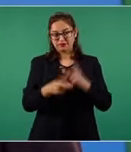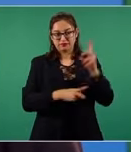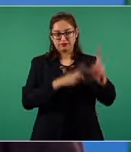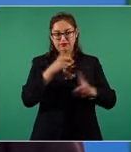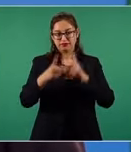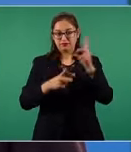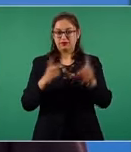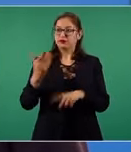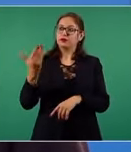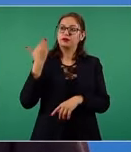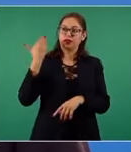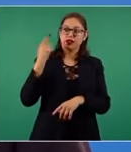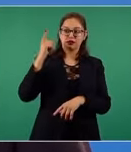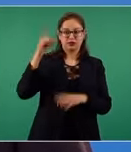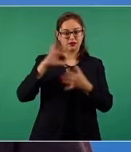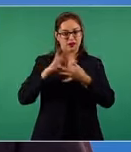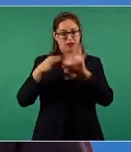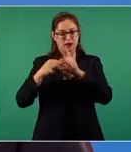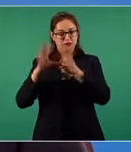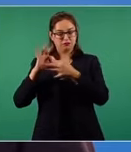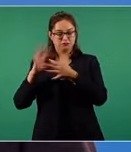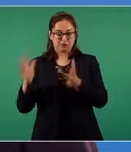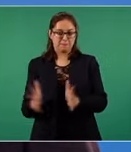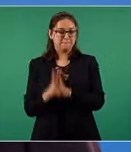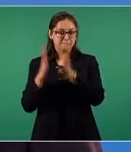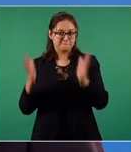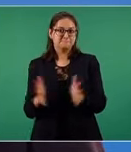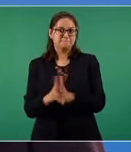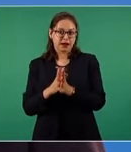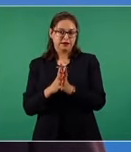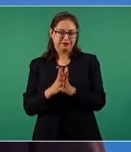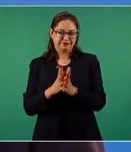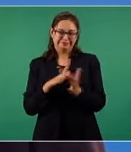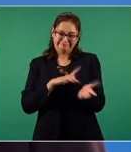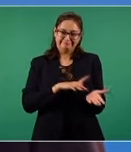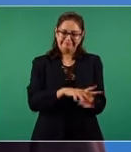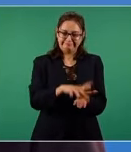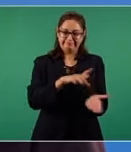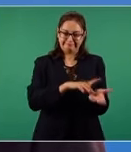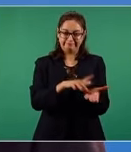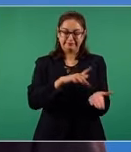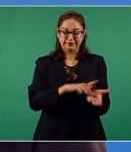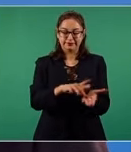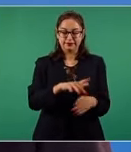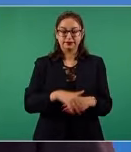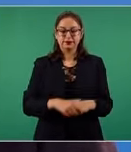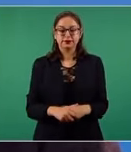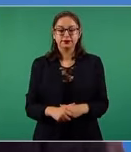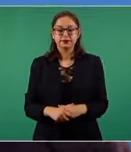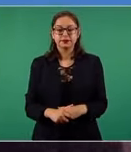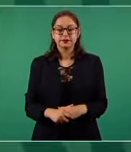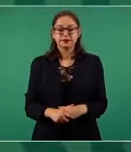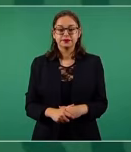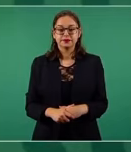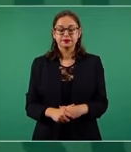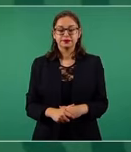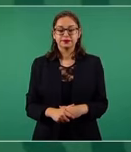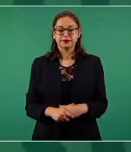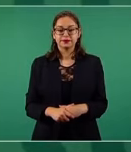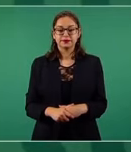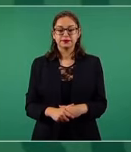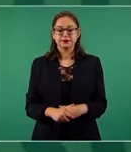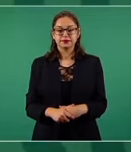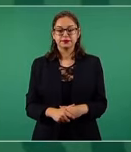en los Juegos Olímpicos, tanto en la primera